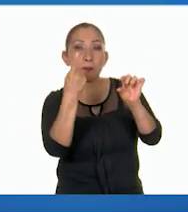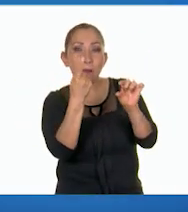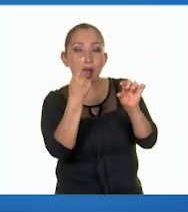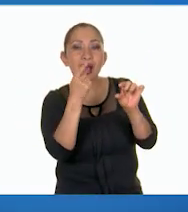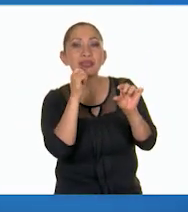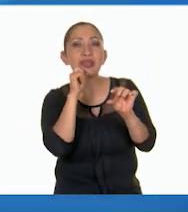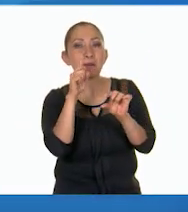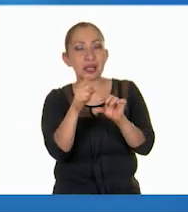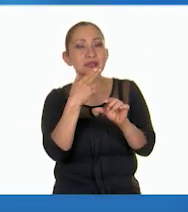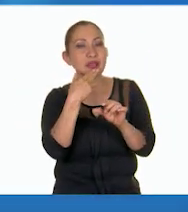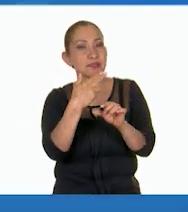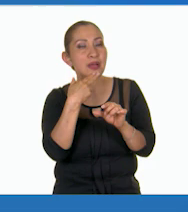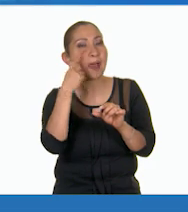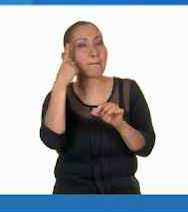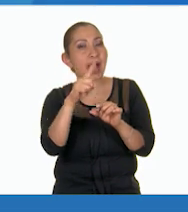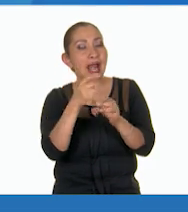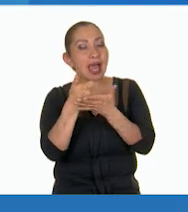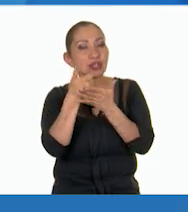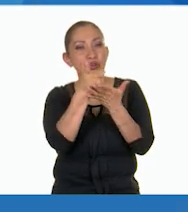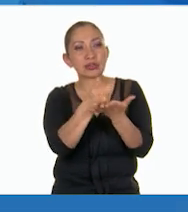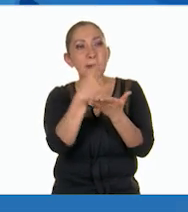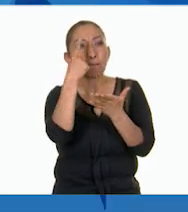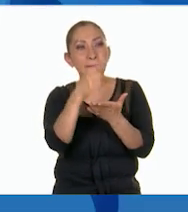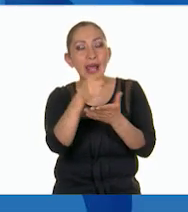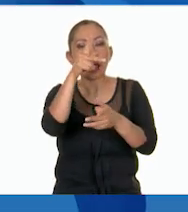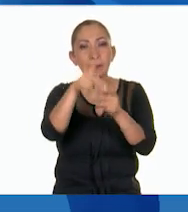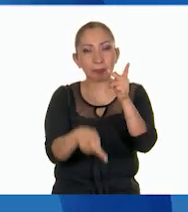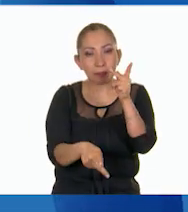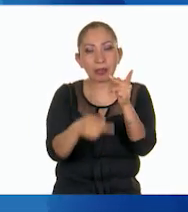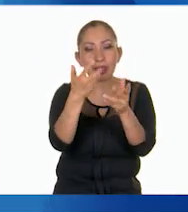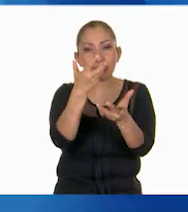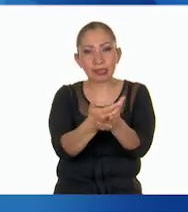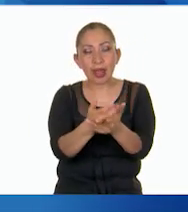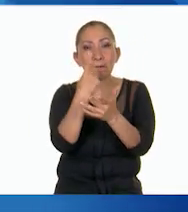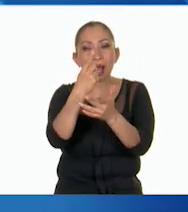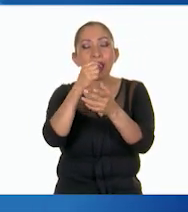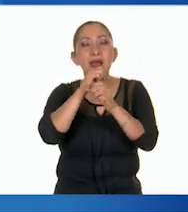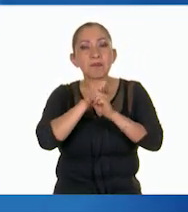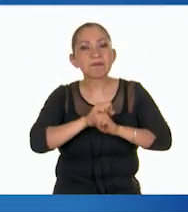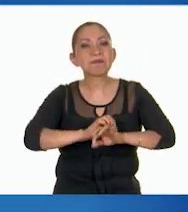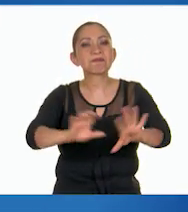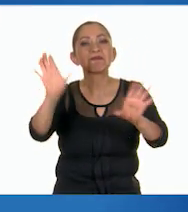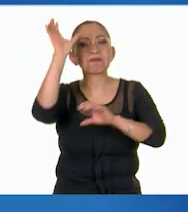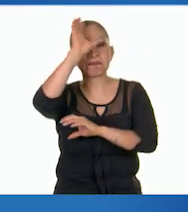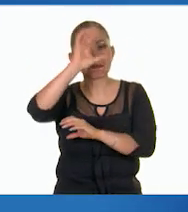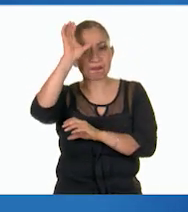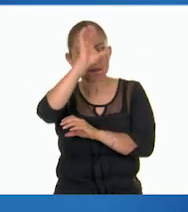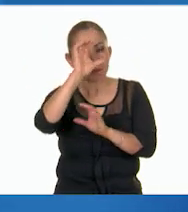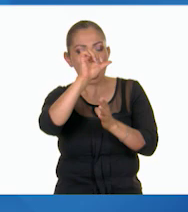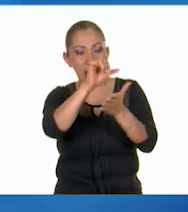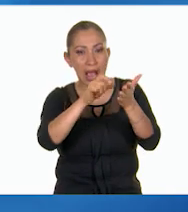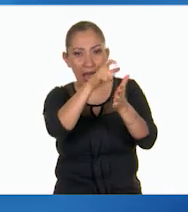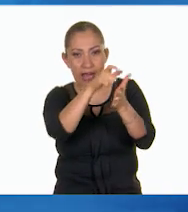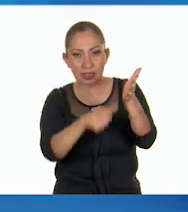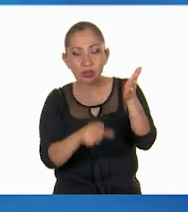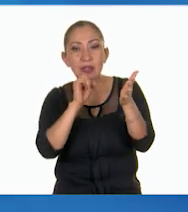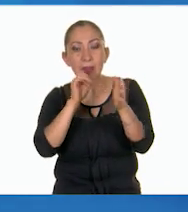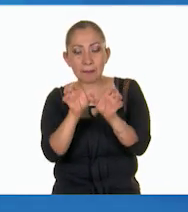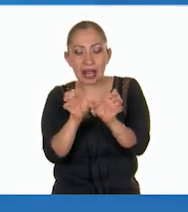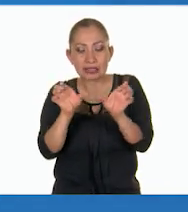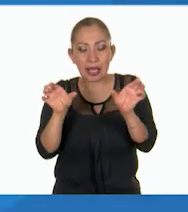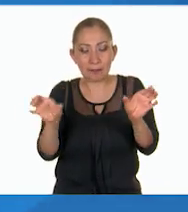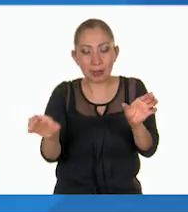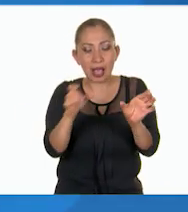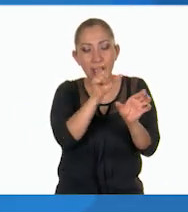que también sirve como una pausa para quien lea el artículo de divulgación, así como también separar